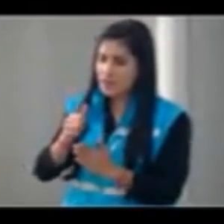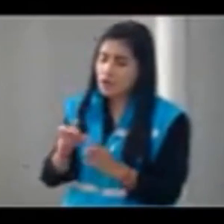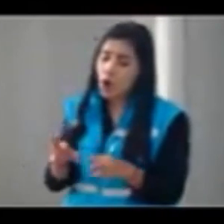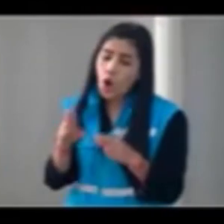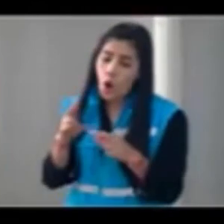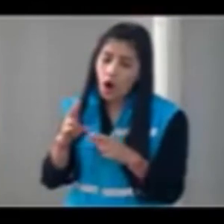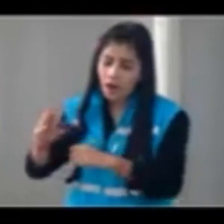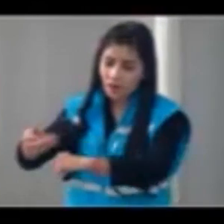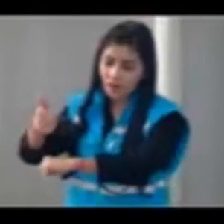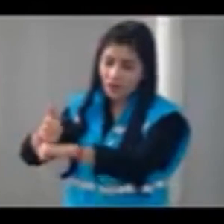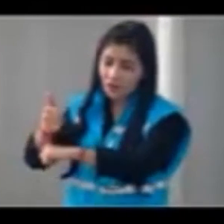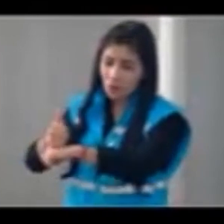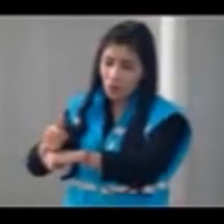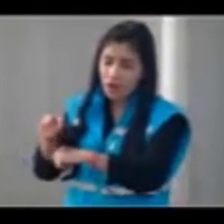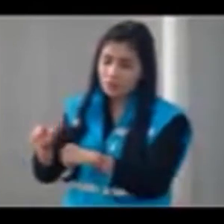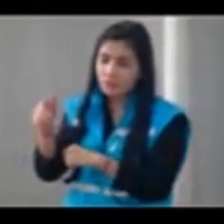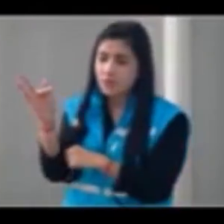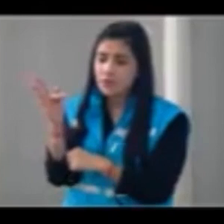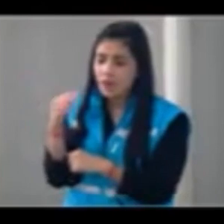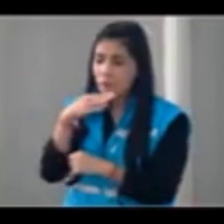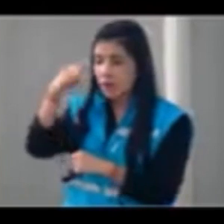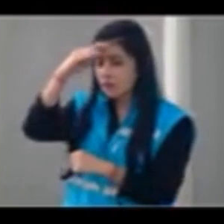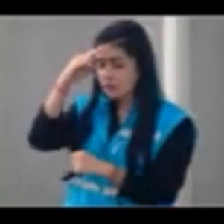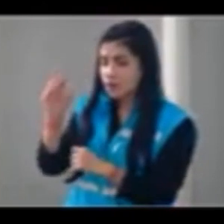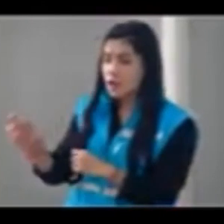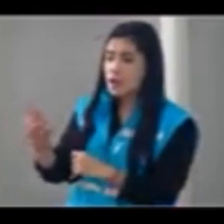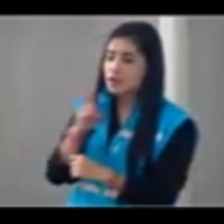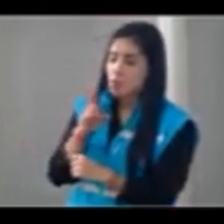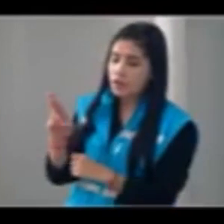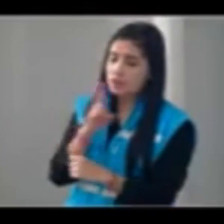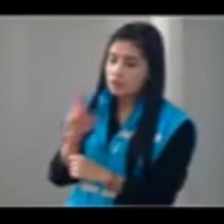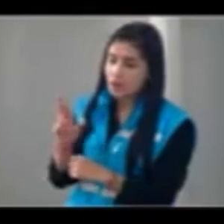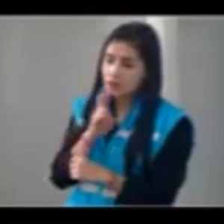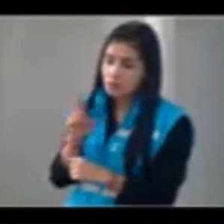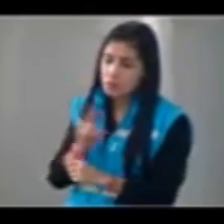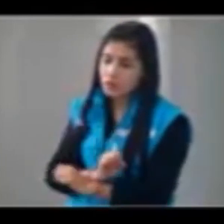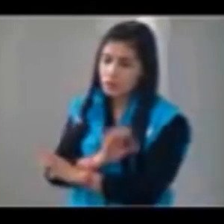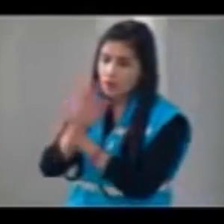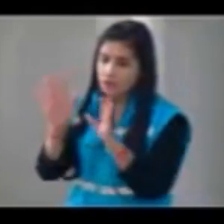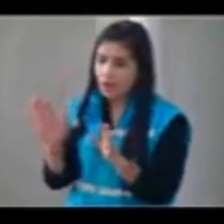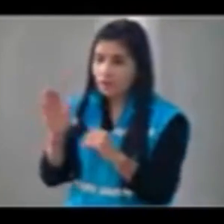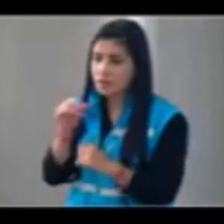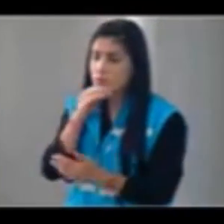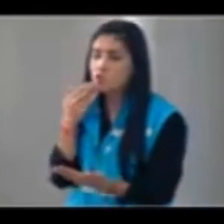gerente nos pueda contar con toda tranquilidad que nos pueda dar respuestas a estos interrogantes muchas gracias señora presidenta